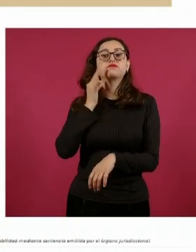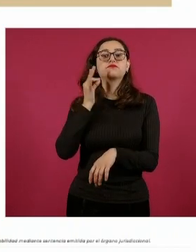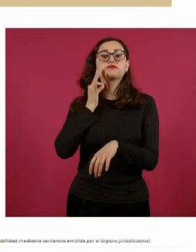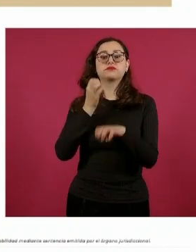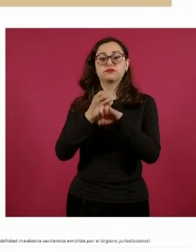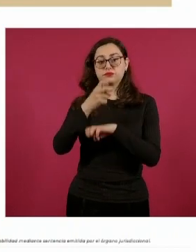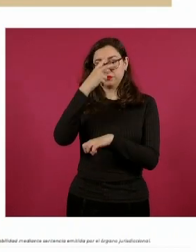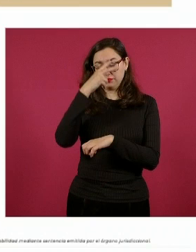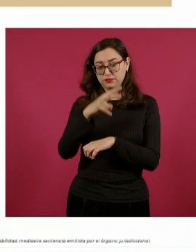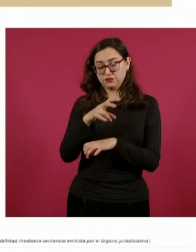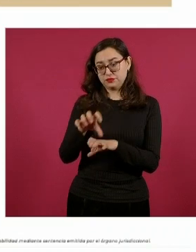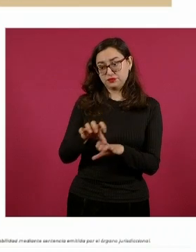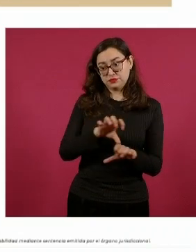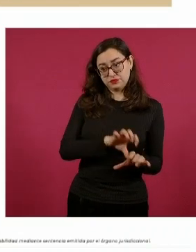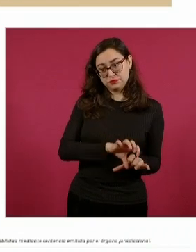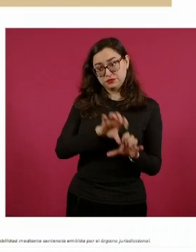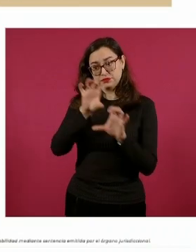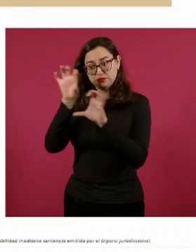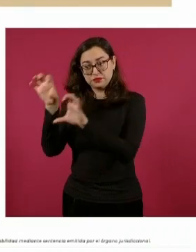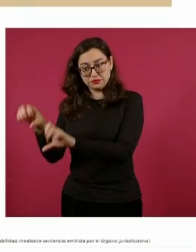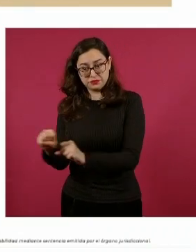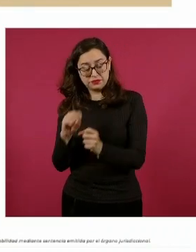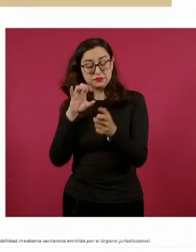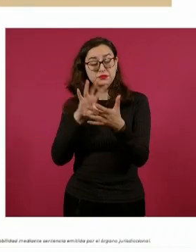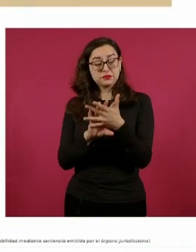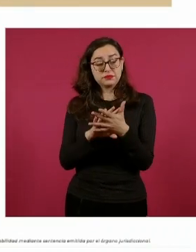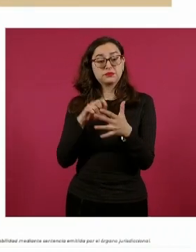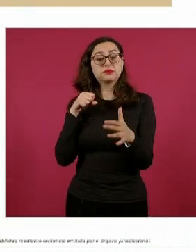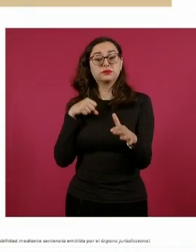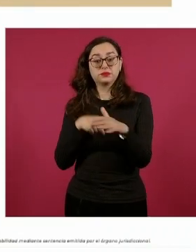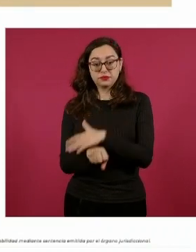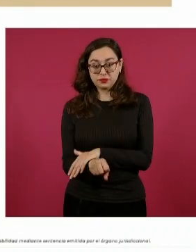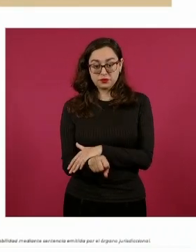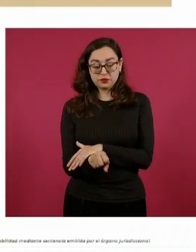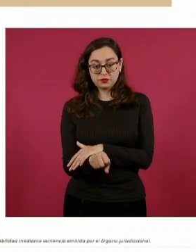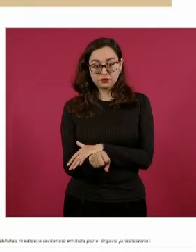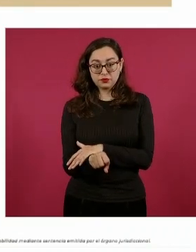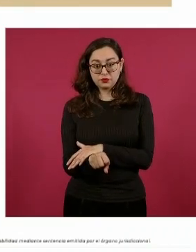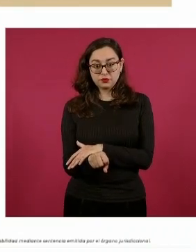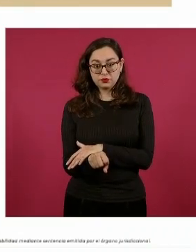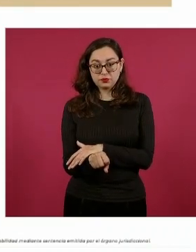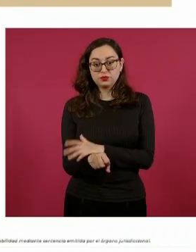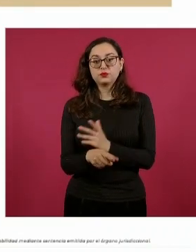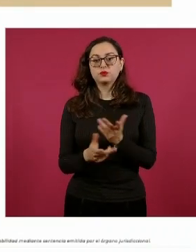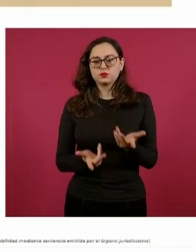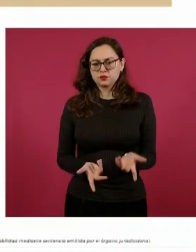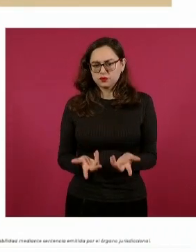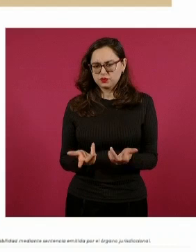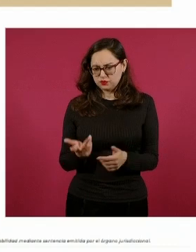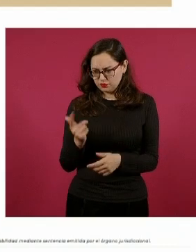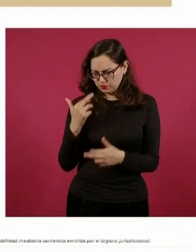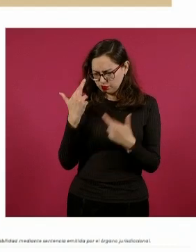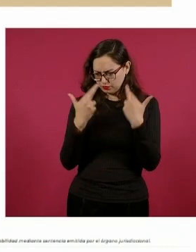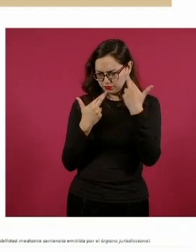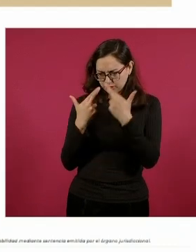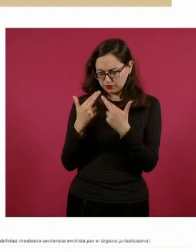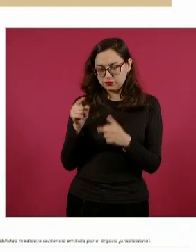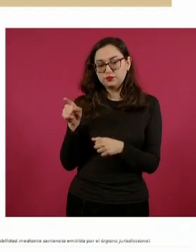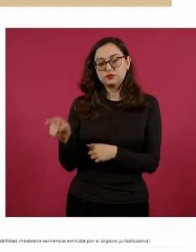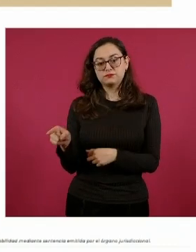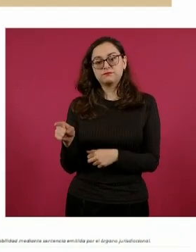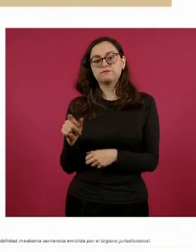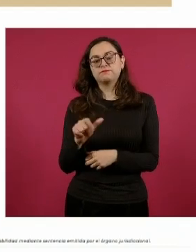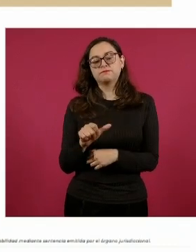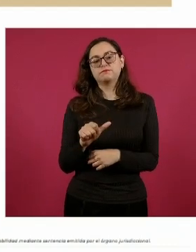apoyo de CONAO, CONACE y la Secretaría de Seguridad Estatal. Tras complementar una orden de aprehensión por delito de